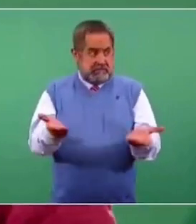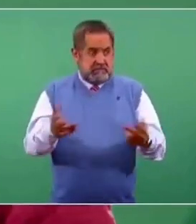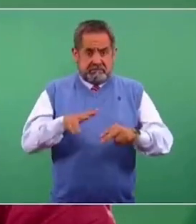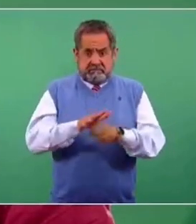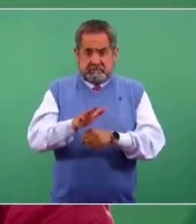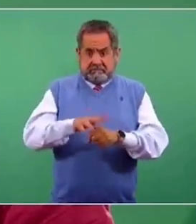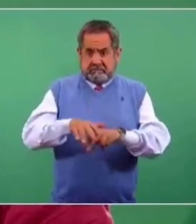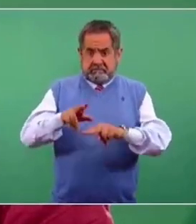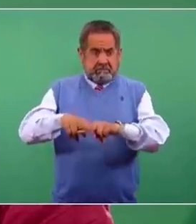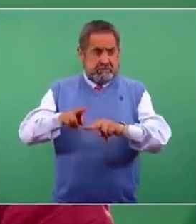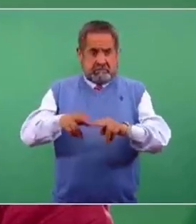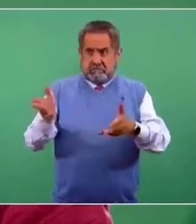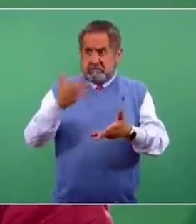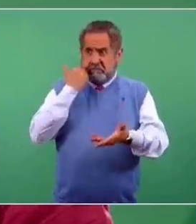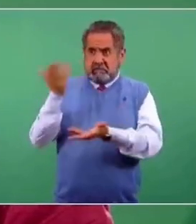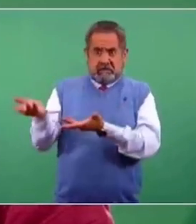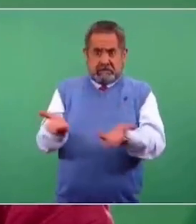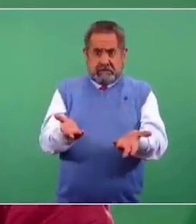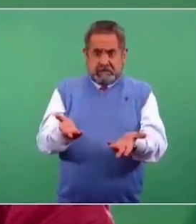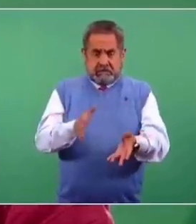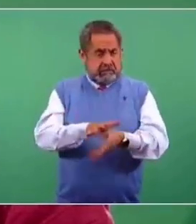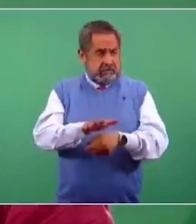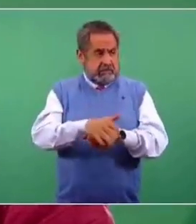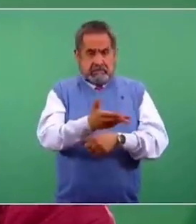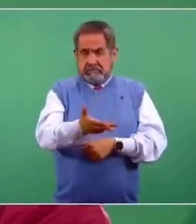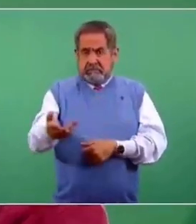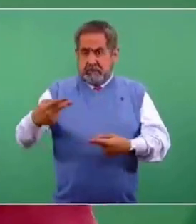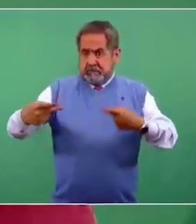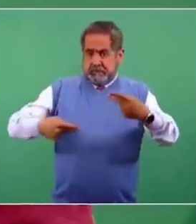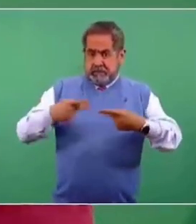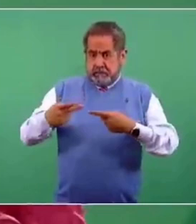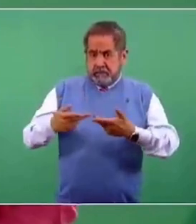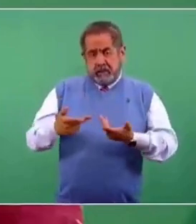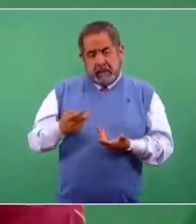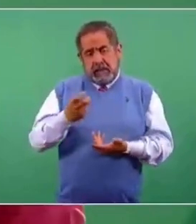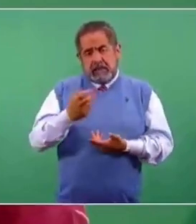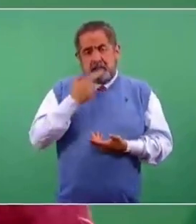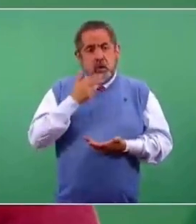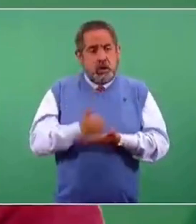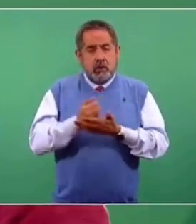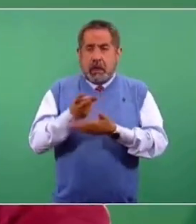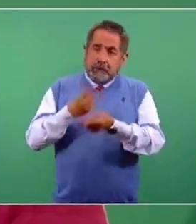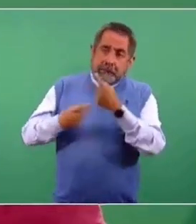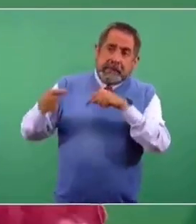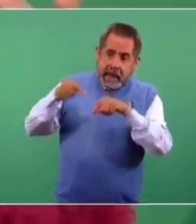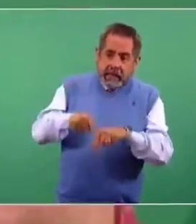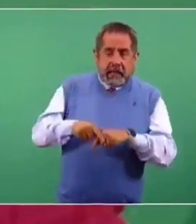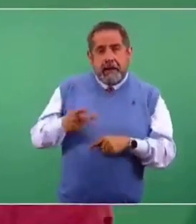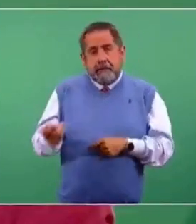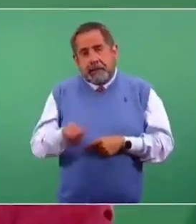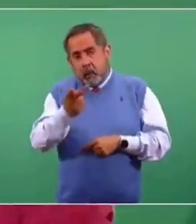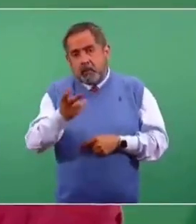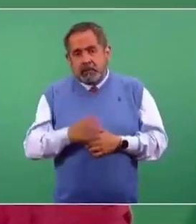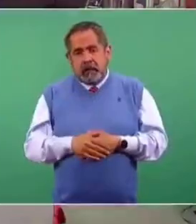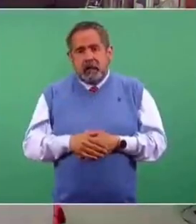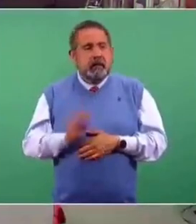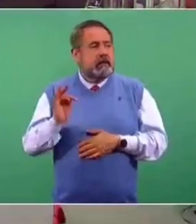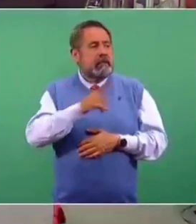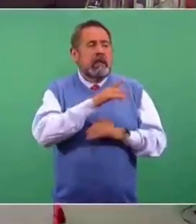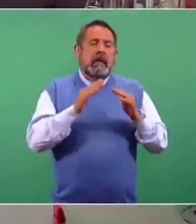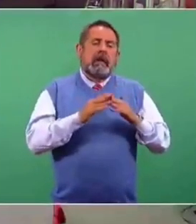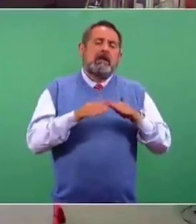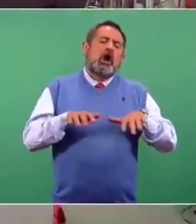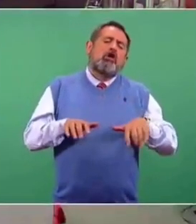nos encanta que nos cuestionen. Creo que podría ayudar si están aquí, en vez de que estén en casa o